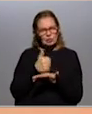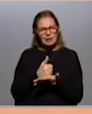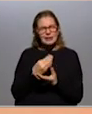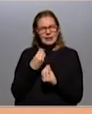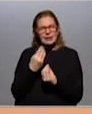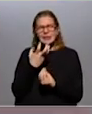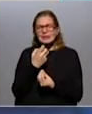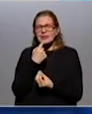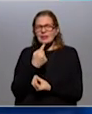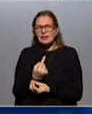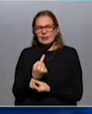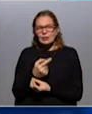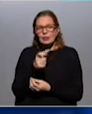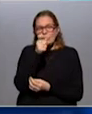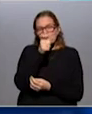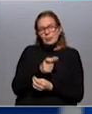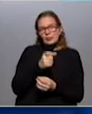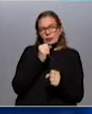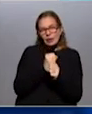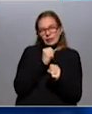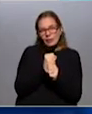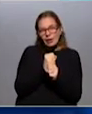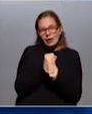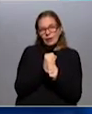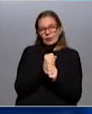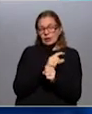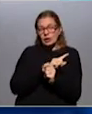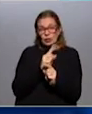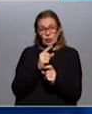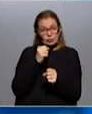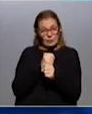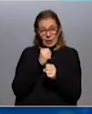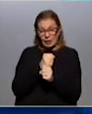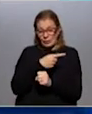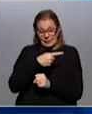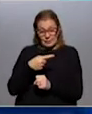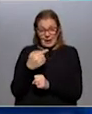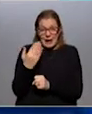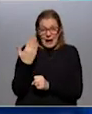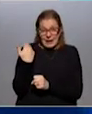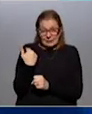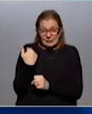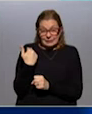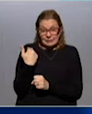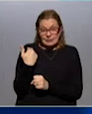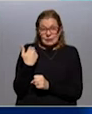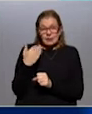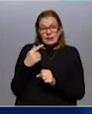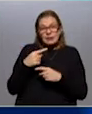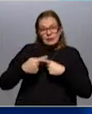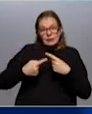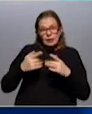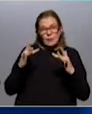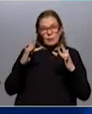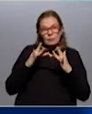ocupados ausentes? Son aquellos trabajadores que, sin haber trabajado en la semana anterior, que es cuando se hace el relevamiento, mantienen un